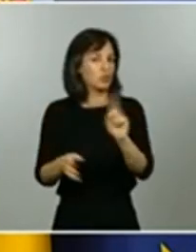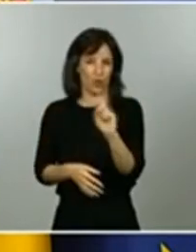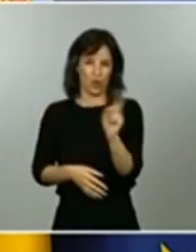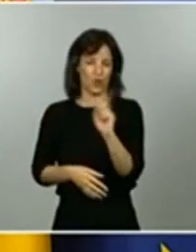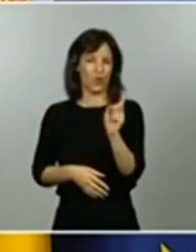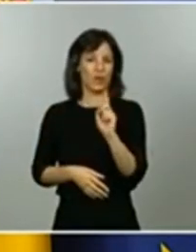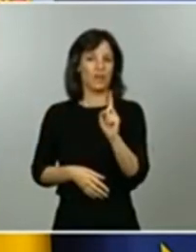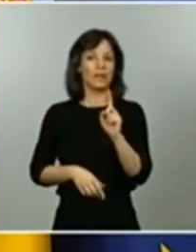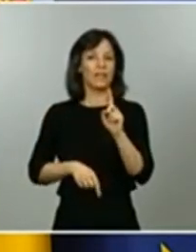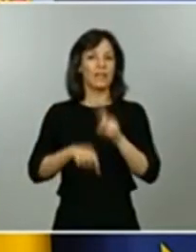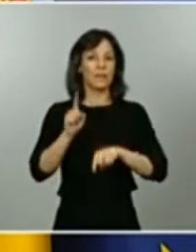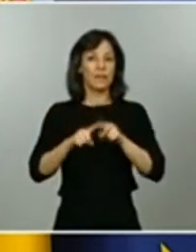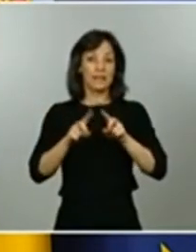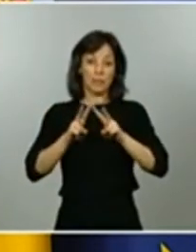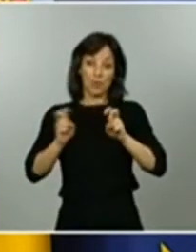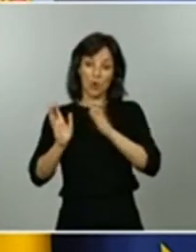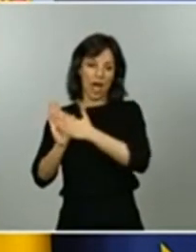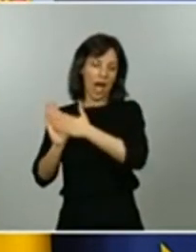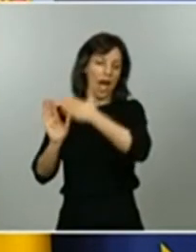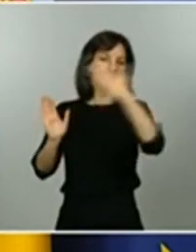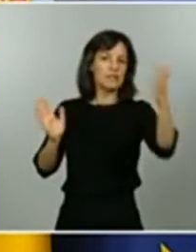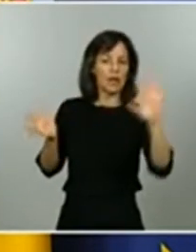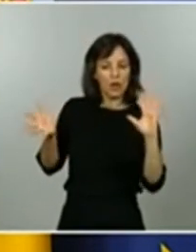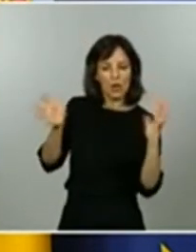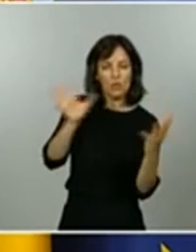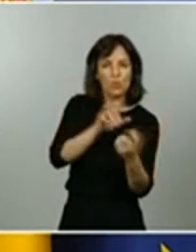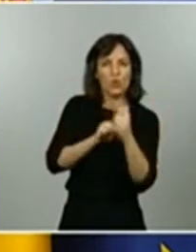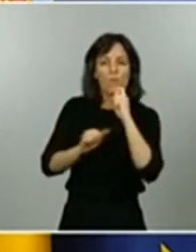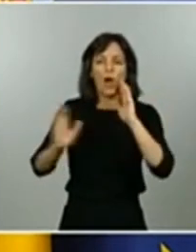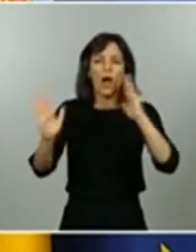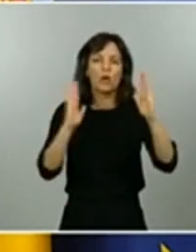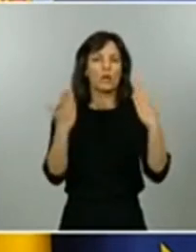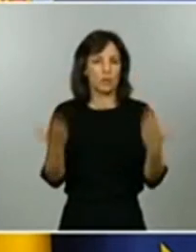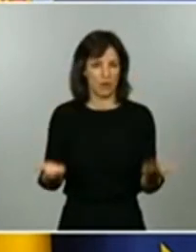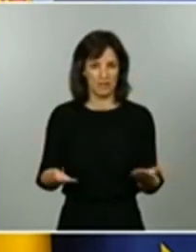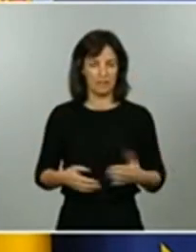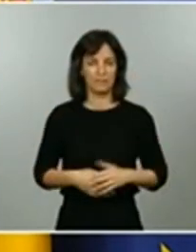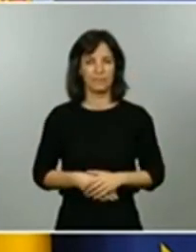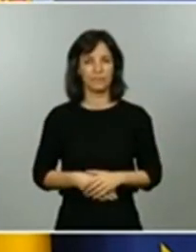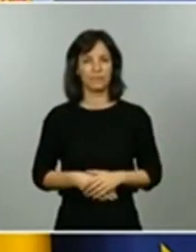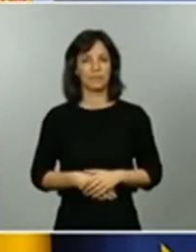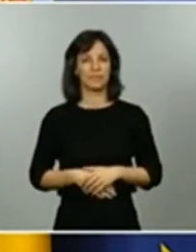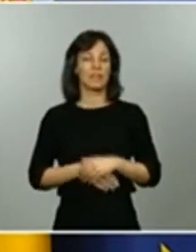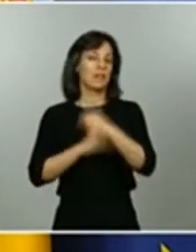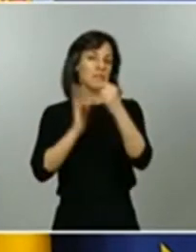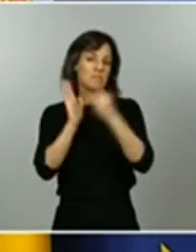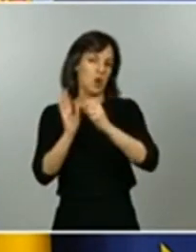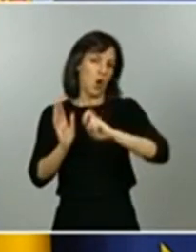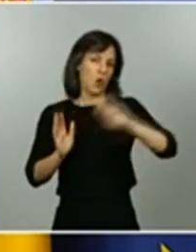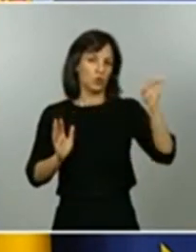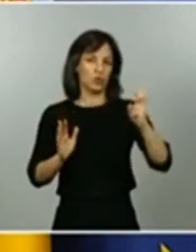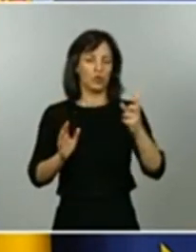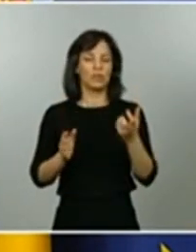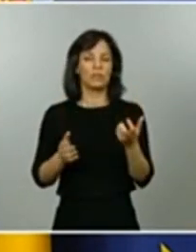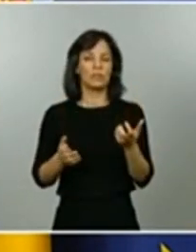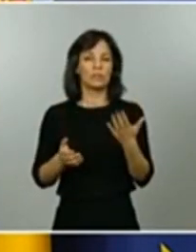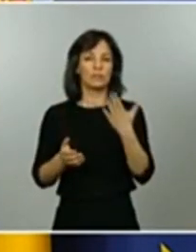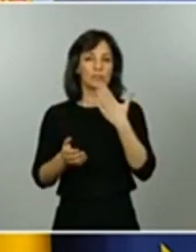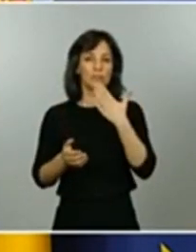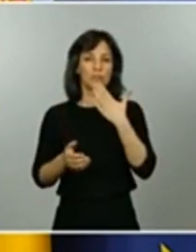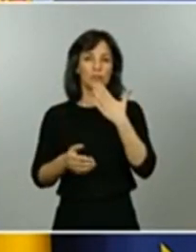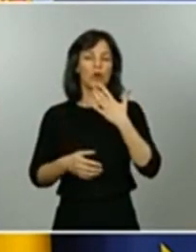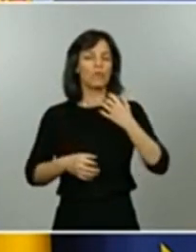cambiando a lo largo del tiempo y en qué punto estamos en este momento. Otro de los criterios de transmisión que se valoran es el número total de casos confirmados